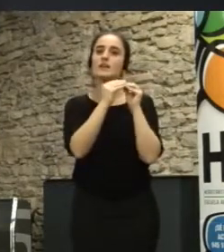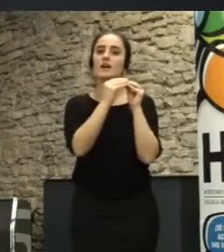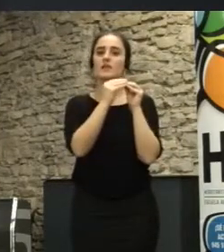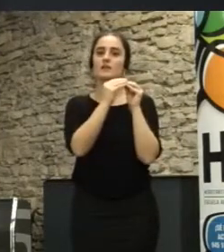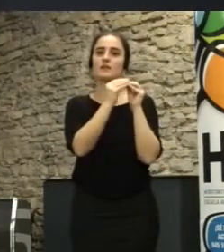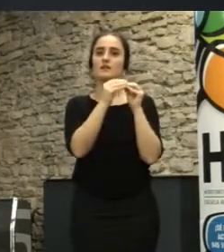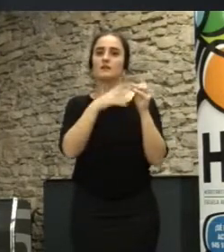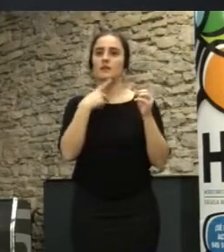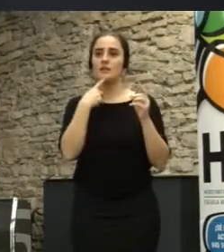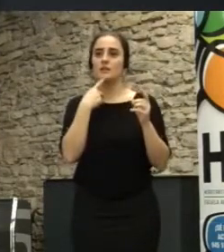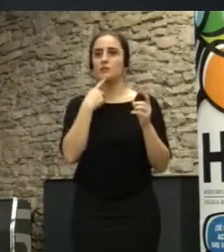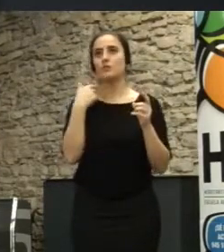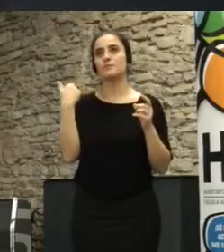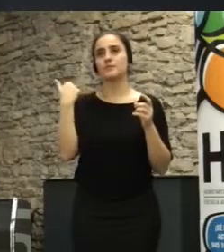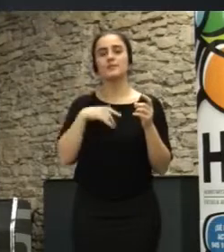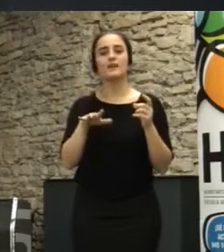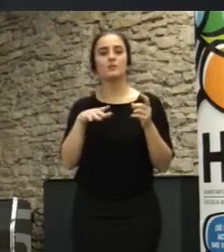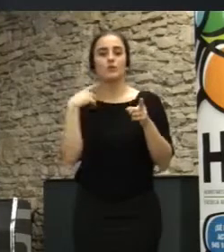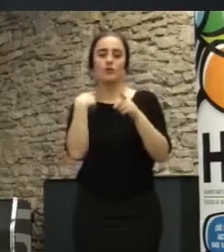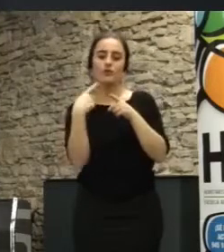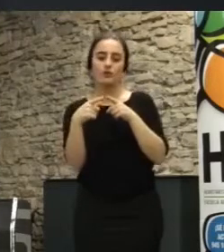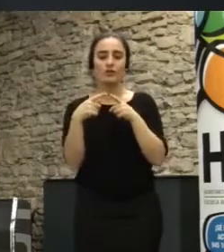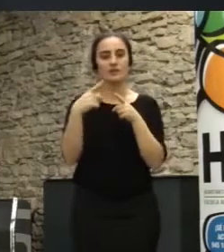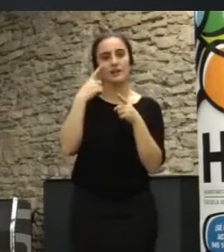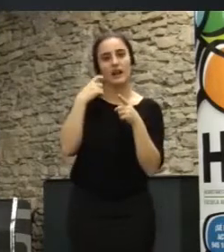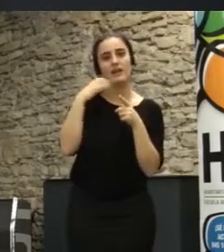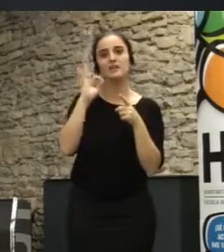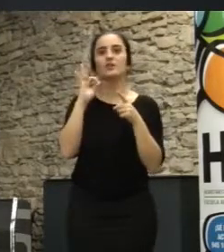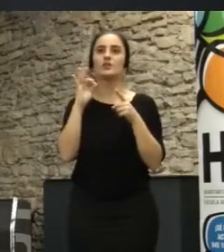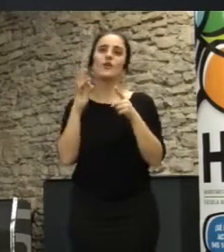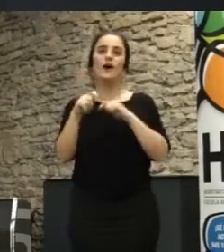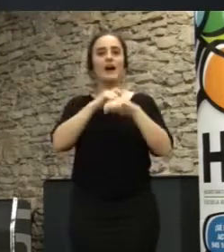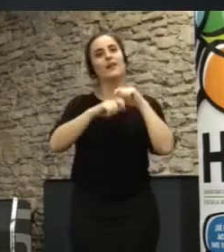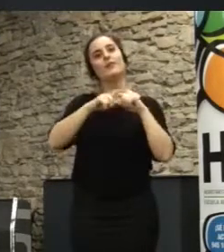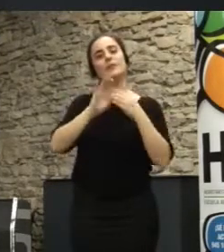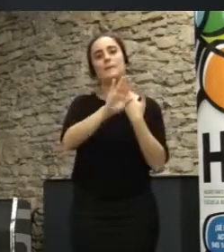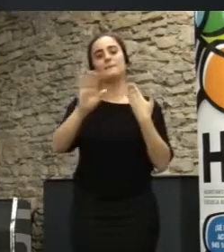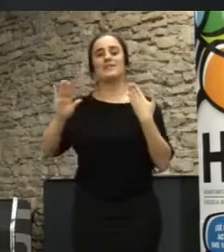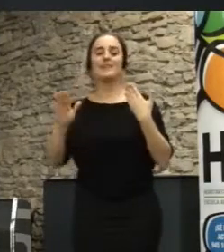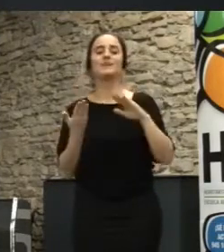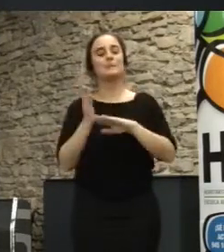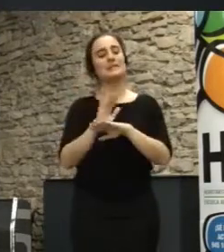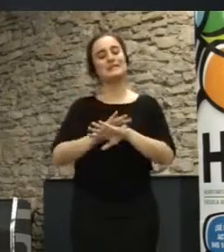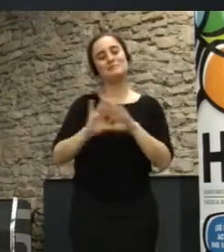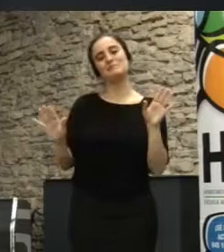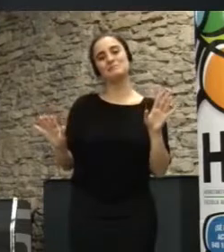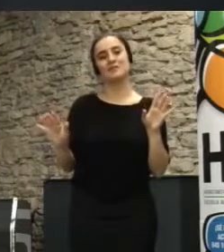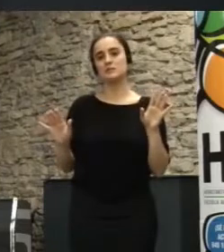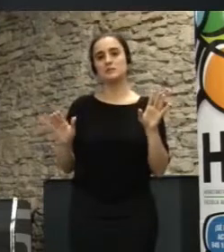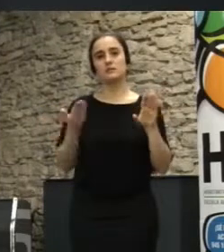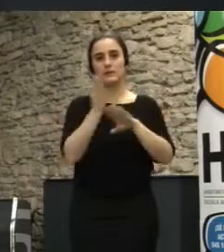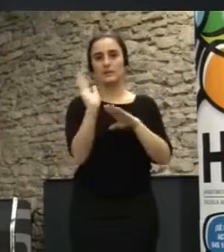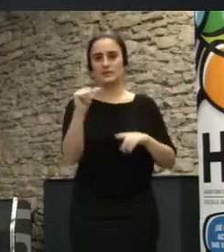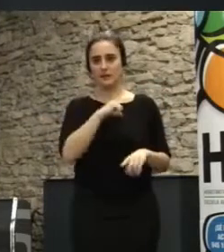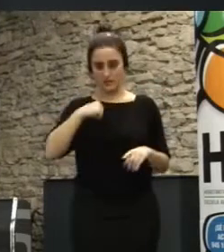que no pasa ya por los actores clásicos no es solo la asociación de vecinos histórica la que representa a los vecinos sino que los vecinos se representan